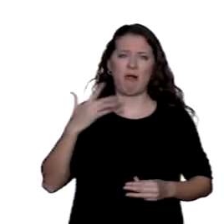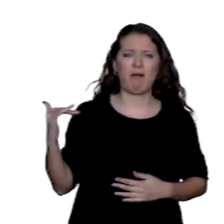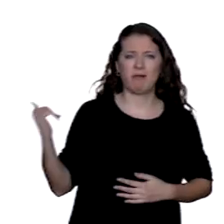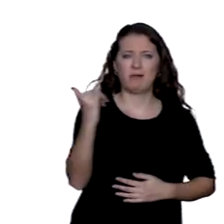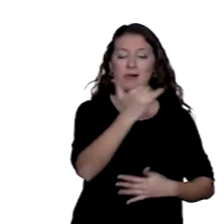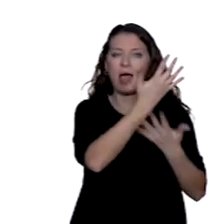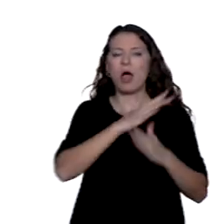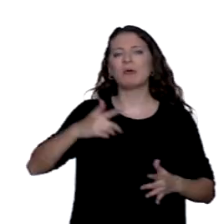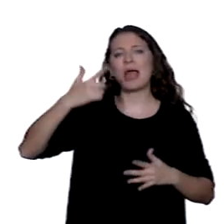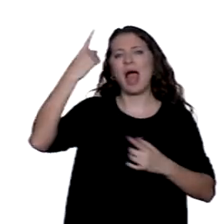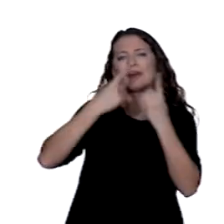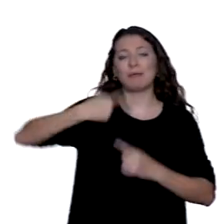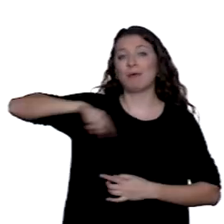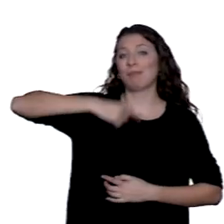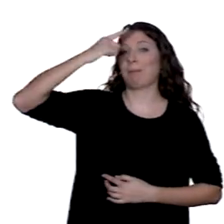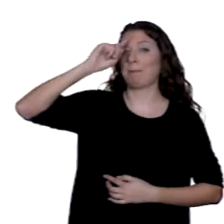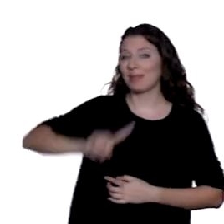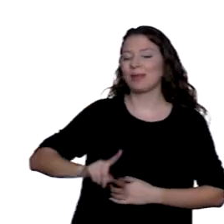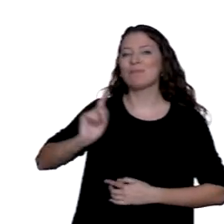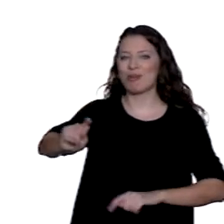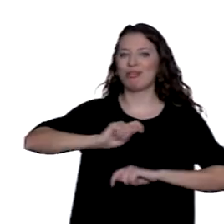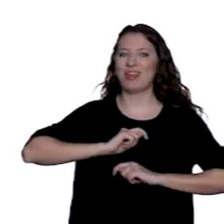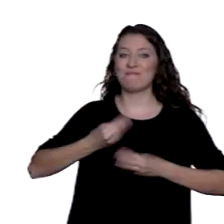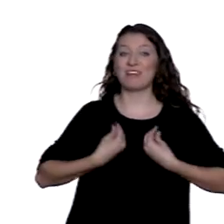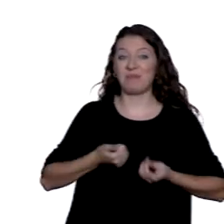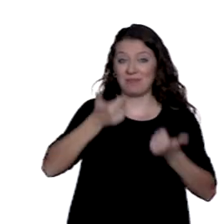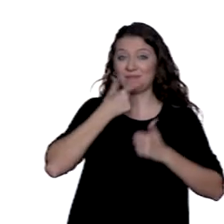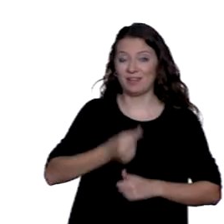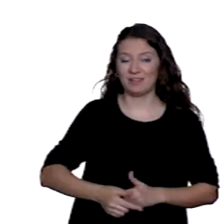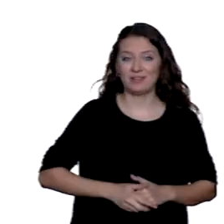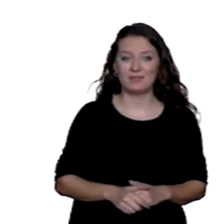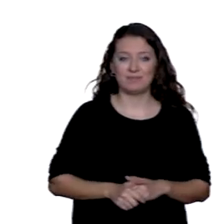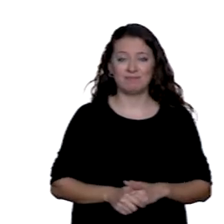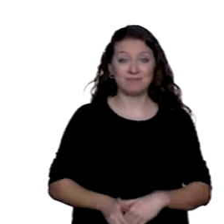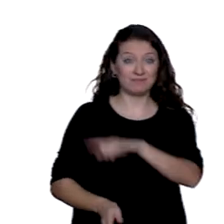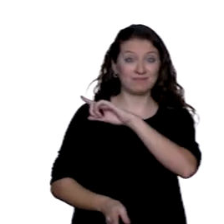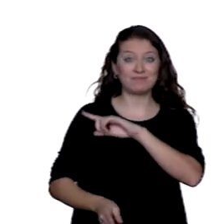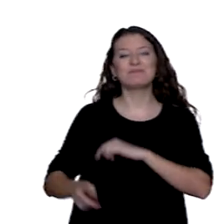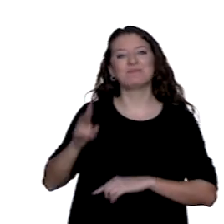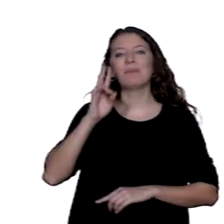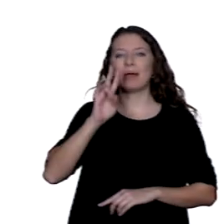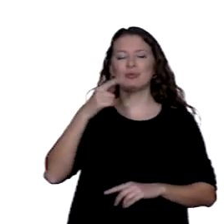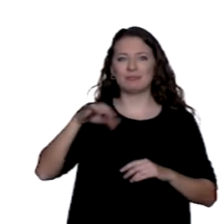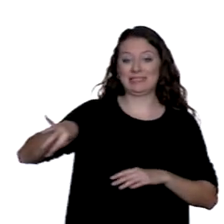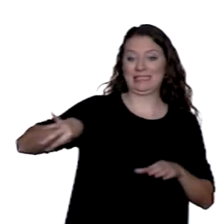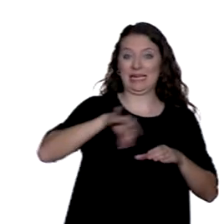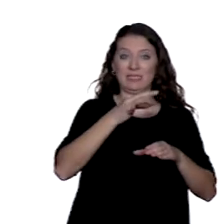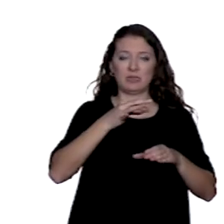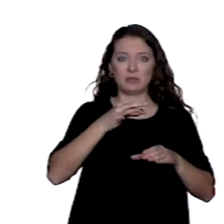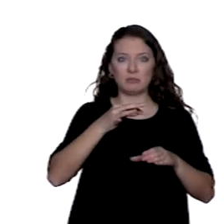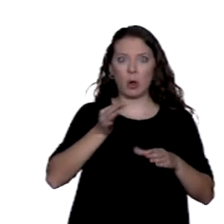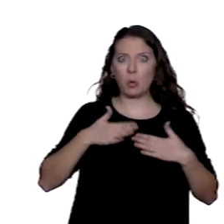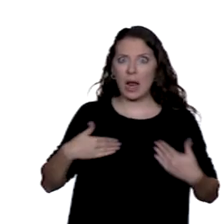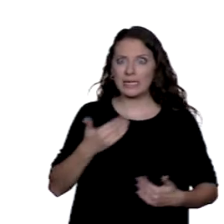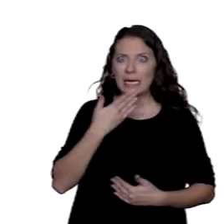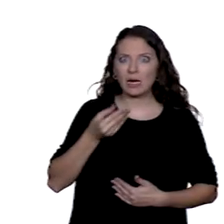conscientes de su presencia contribuyen a hacernos la vida mucho más fácil. En la imagen vemos una tarjeta de crédito que se acepta en cualquier